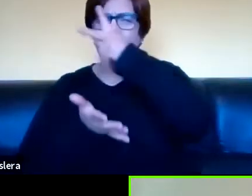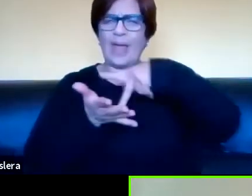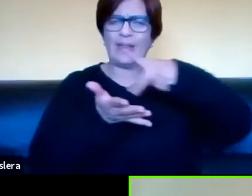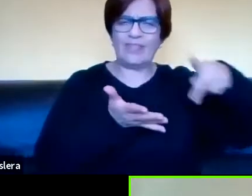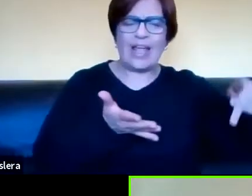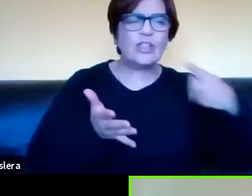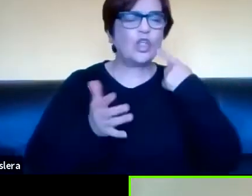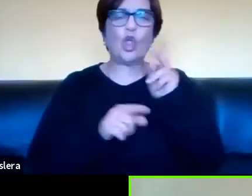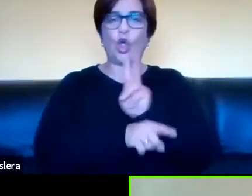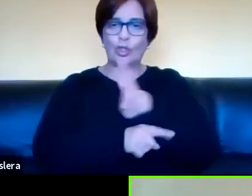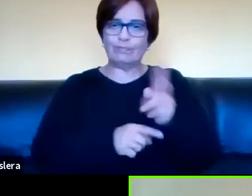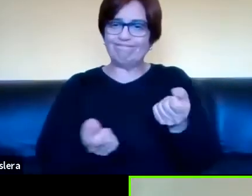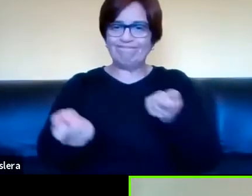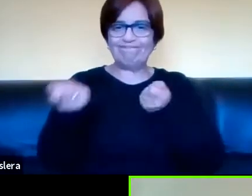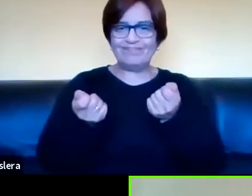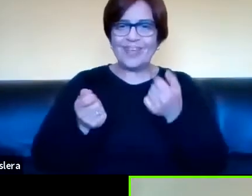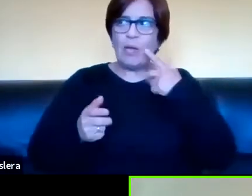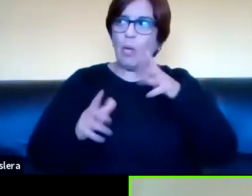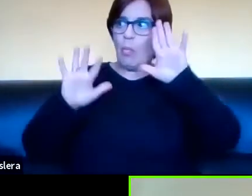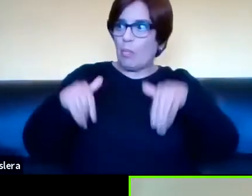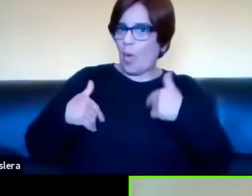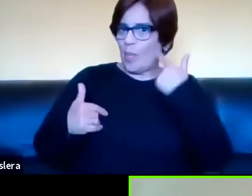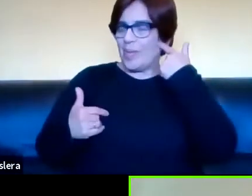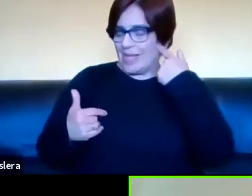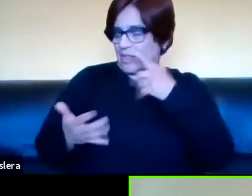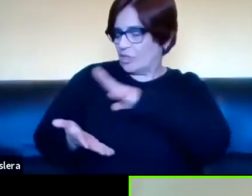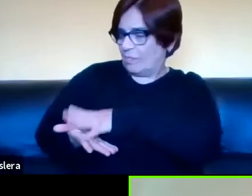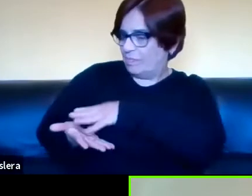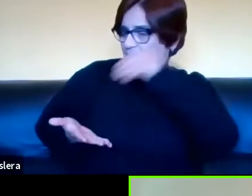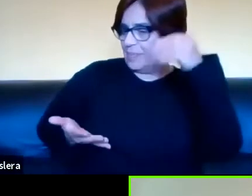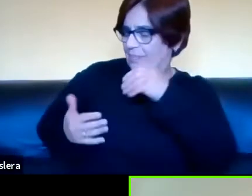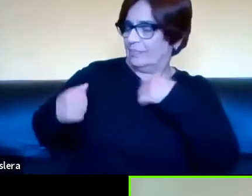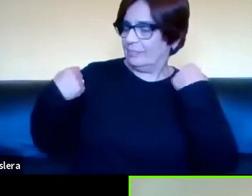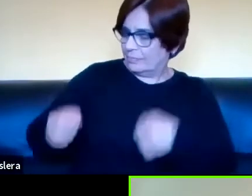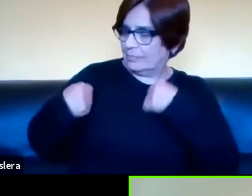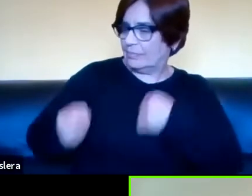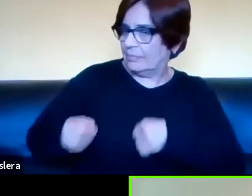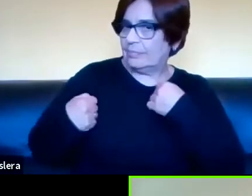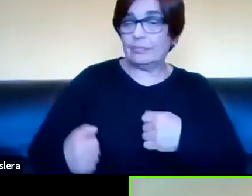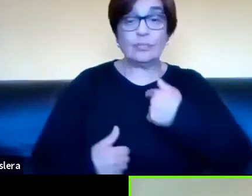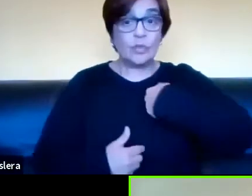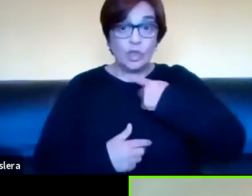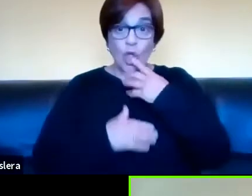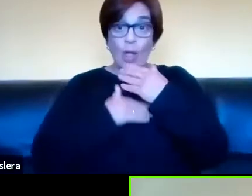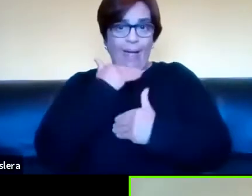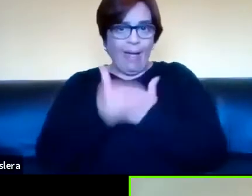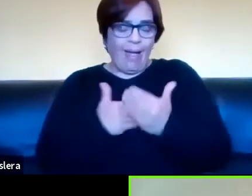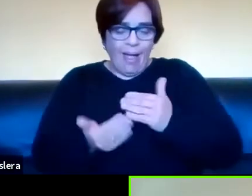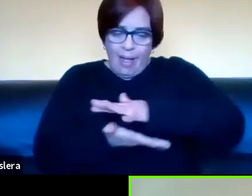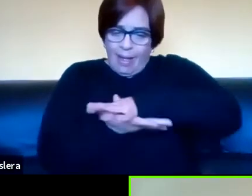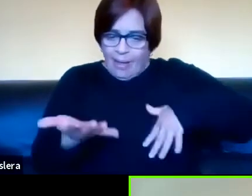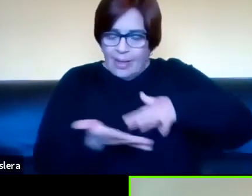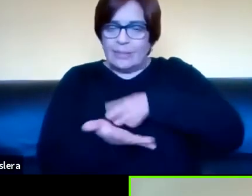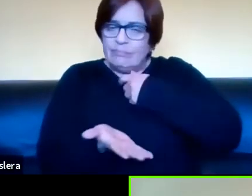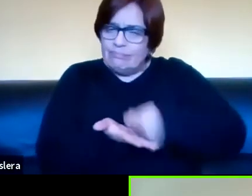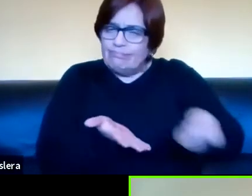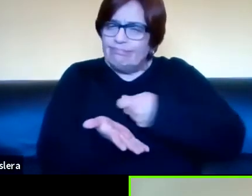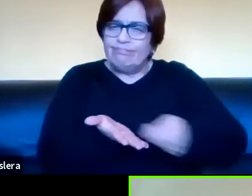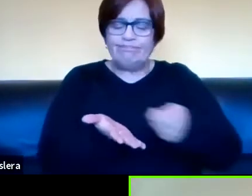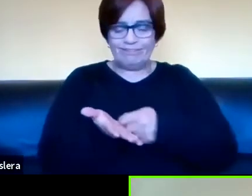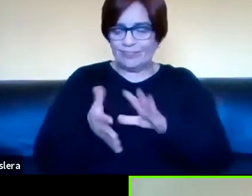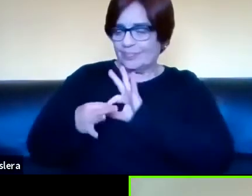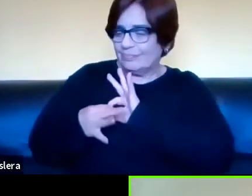que me las provee mi histórica relación con la escritura. Eso porque mucho tiempo he estado expuesto a la escritura, por lo tanto mi oralidad,